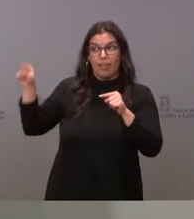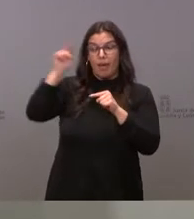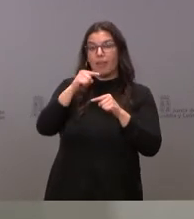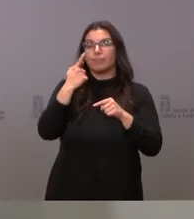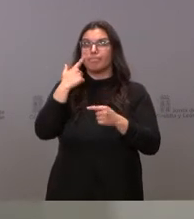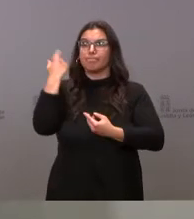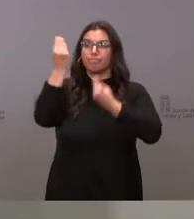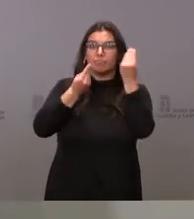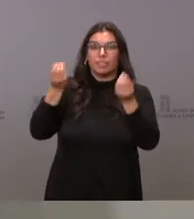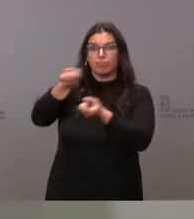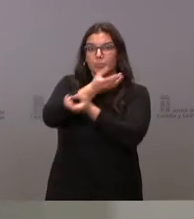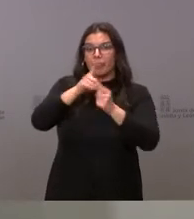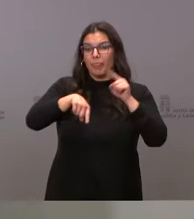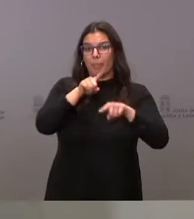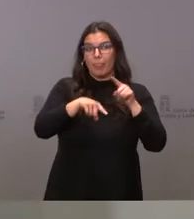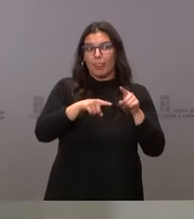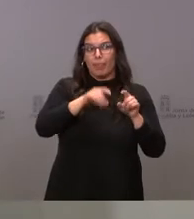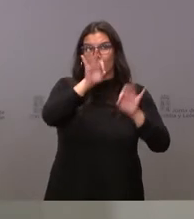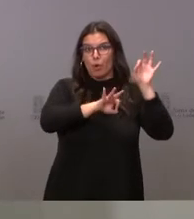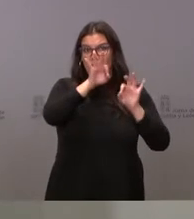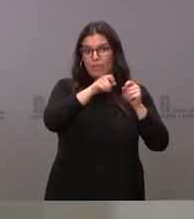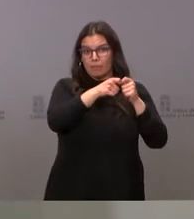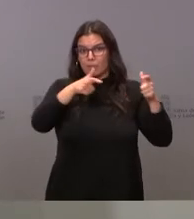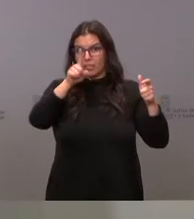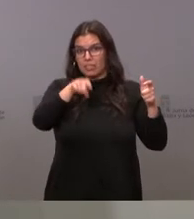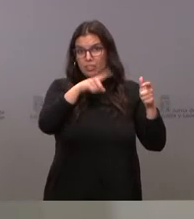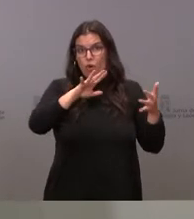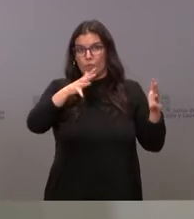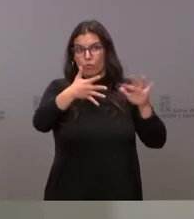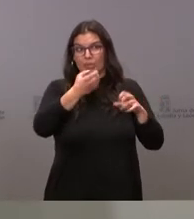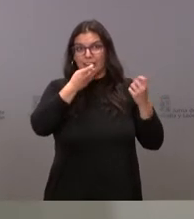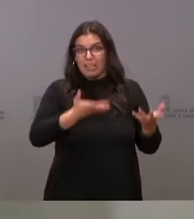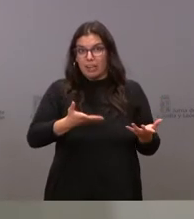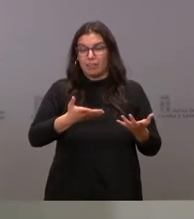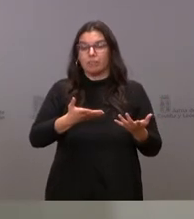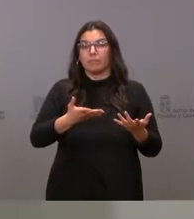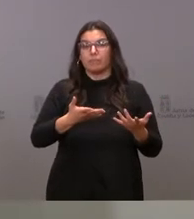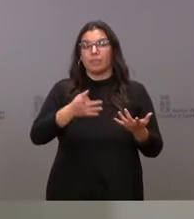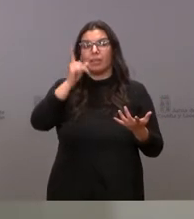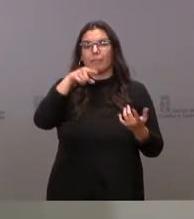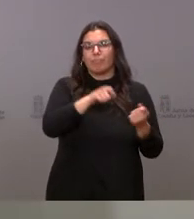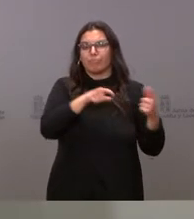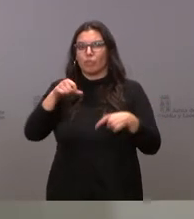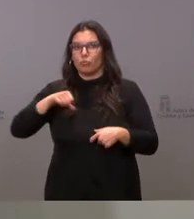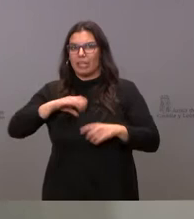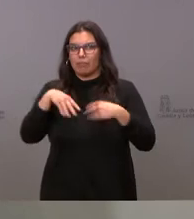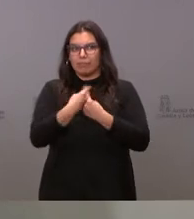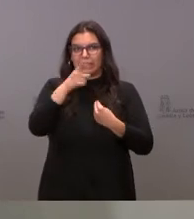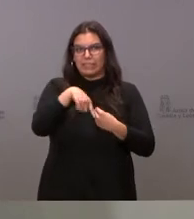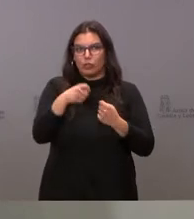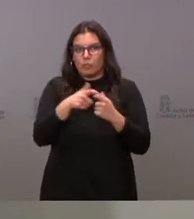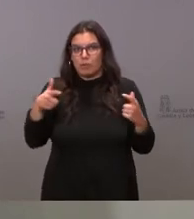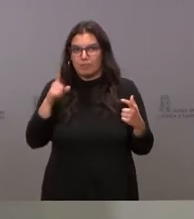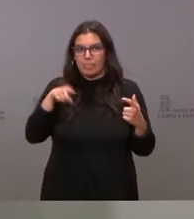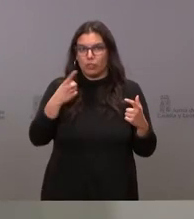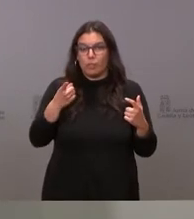de la evolución. Pero insisto que esto va a depender más de la evolución de nuestra saturación hospitalaria, que de otra